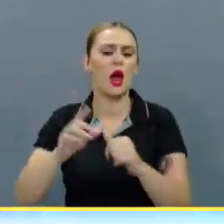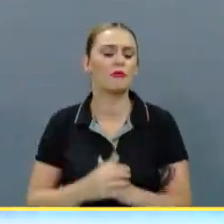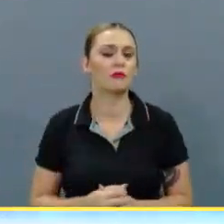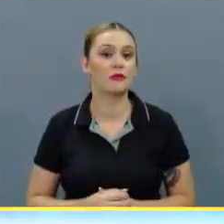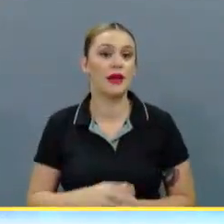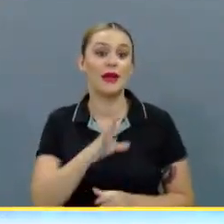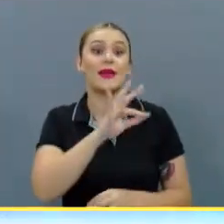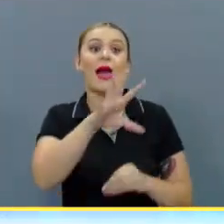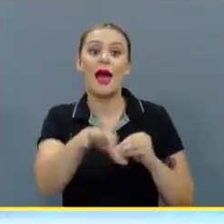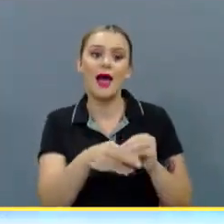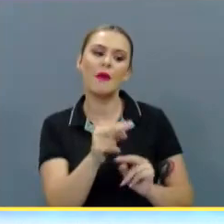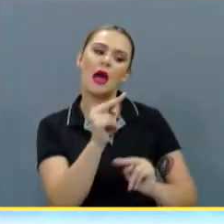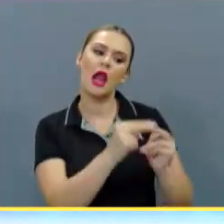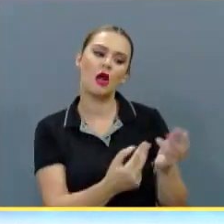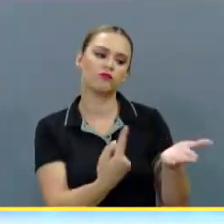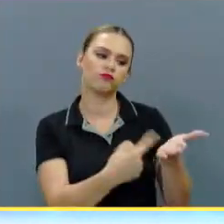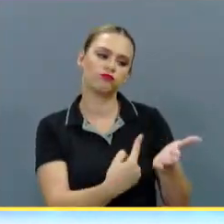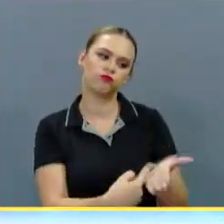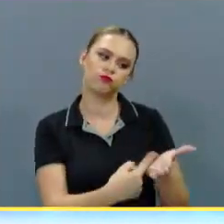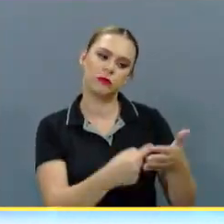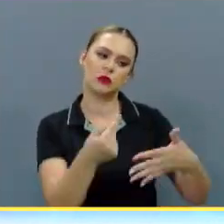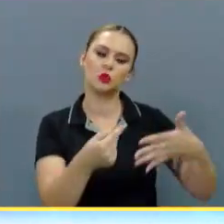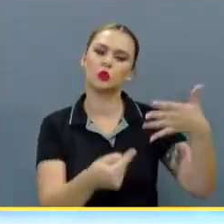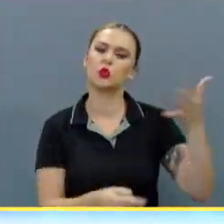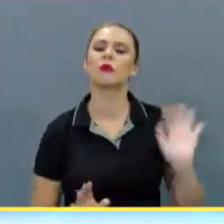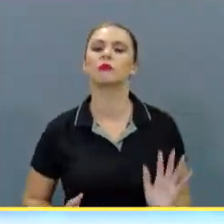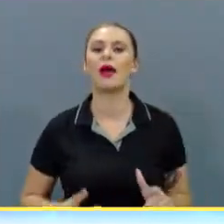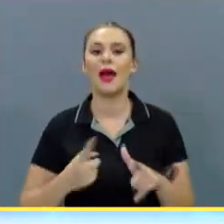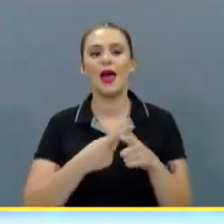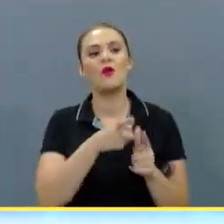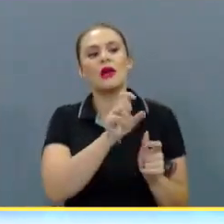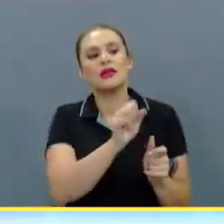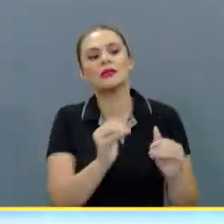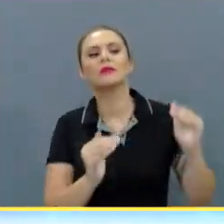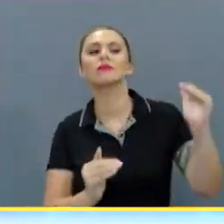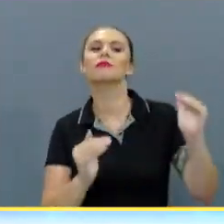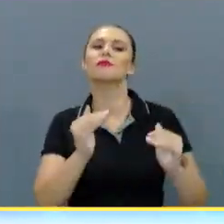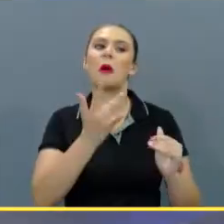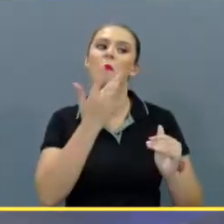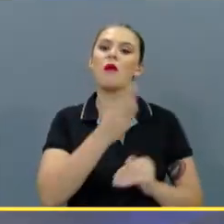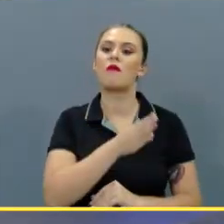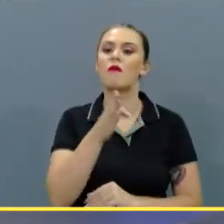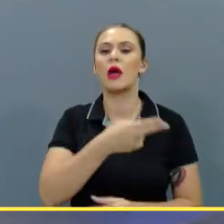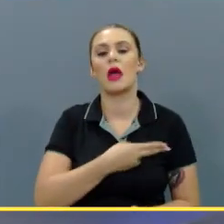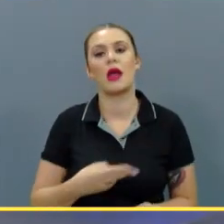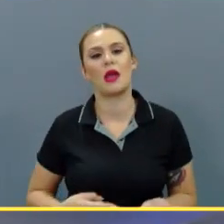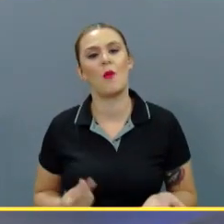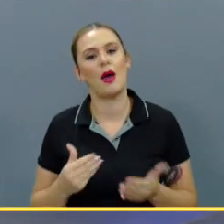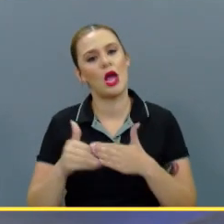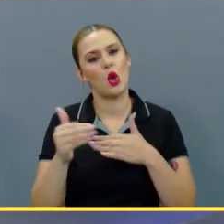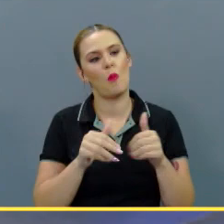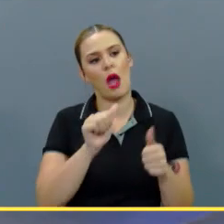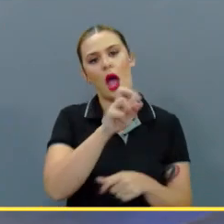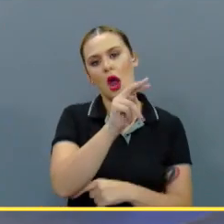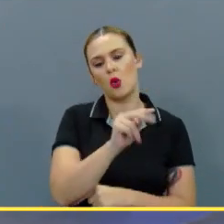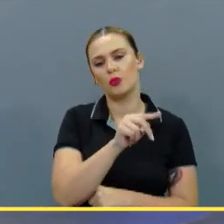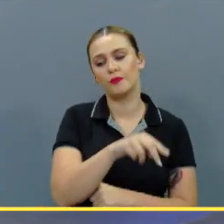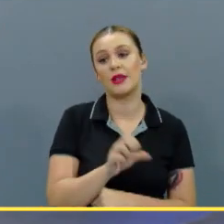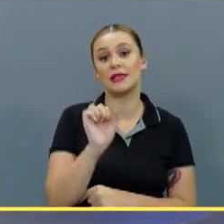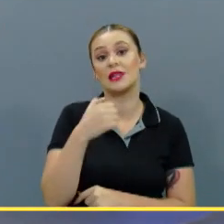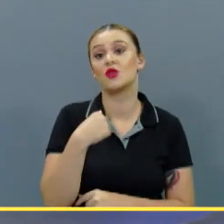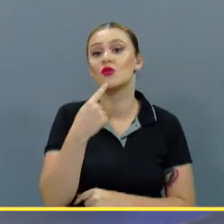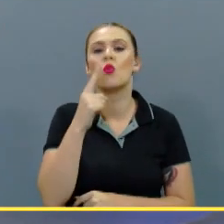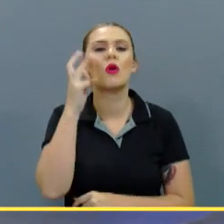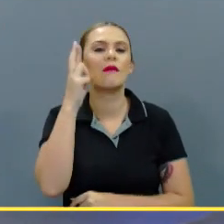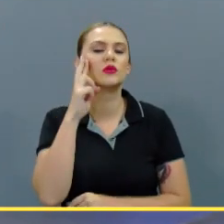Y además, negociamos esto y esto y esto y esto. Entonces, ya ahí sí, ya la balanza. Ya se pone muy incómoda para Aaron. Sí, se los digo